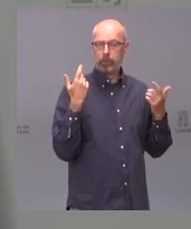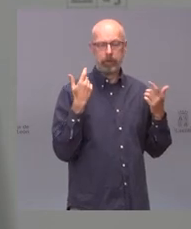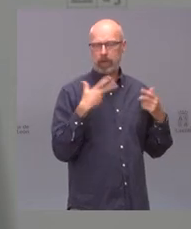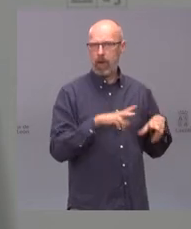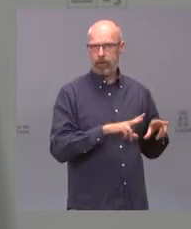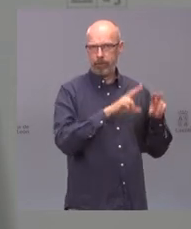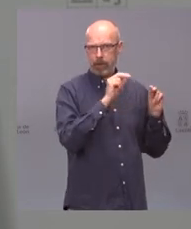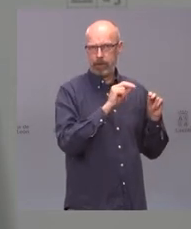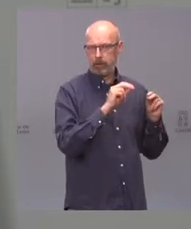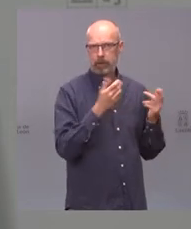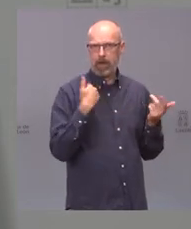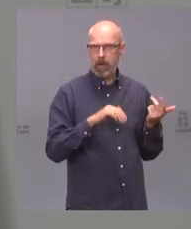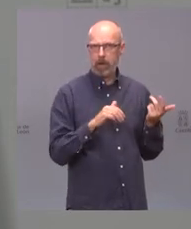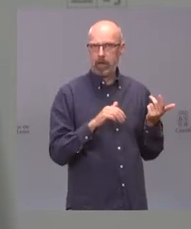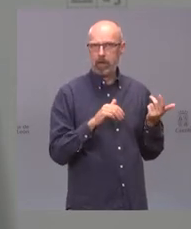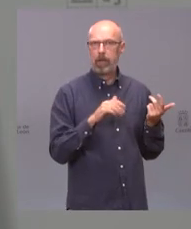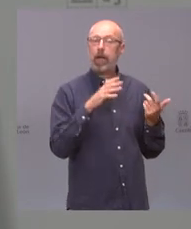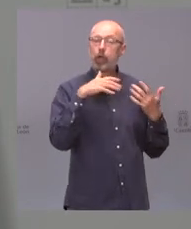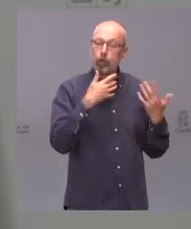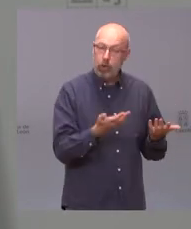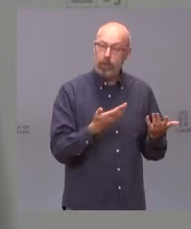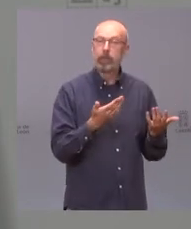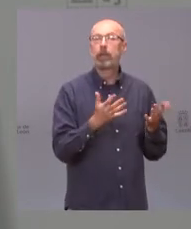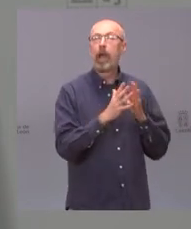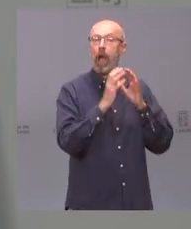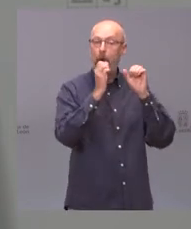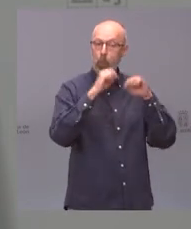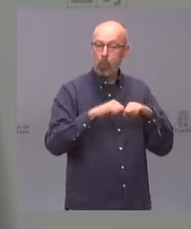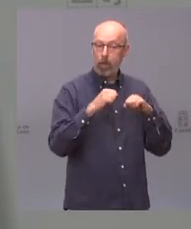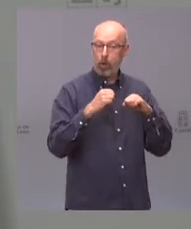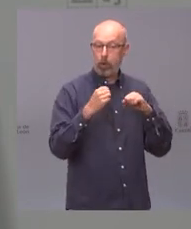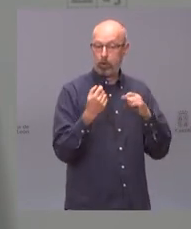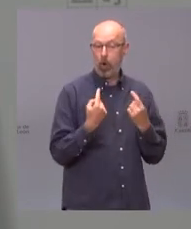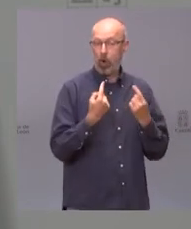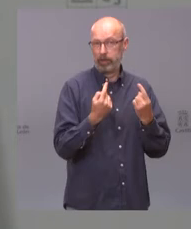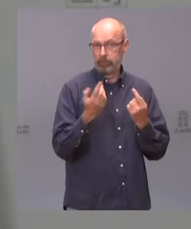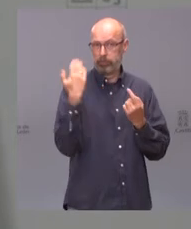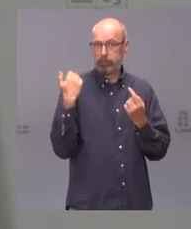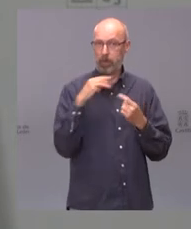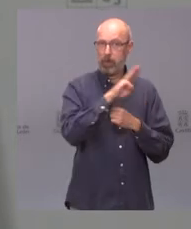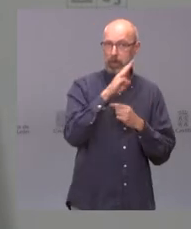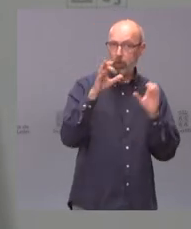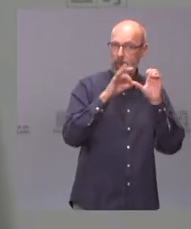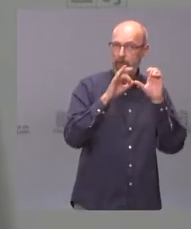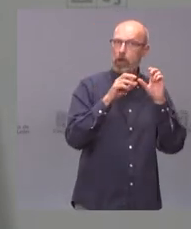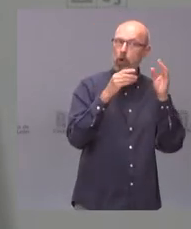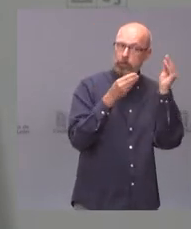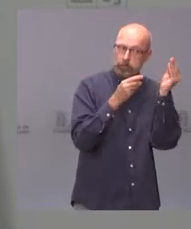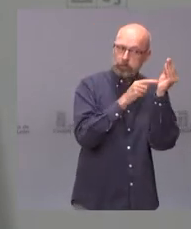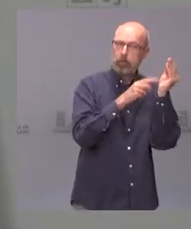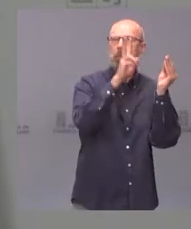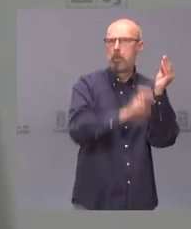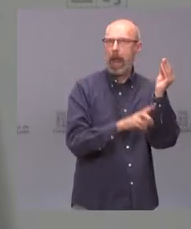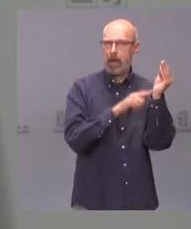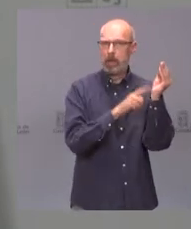y por supuesto volvía el acuerdo original entre Partido Popular y Ciudadanos la eliminación